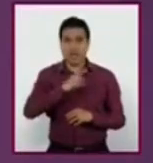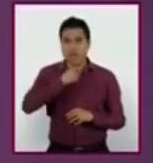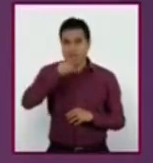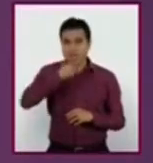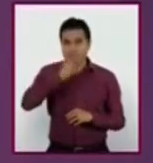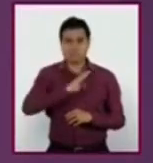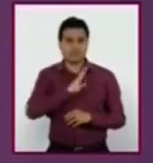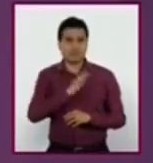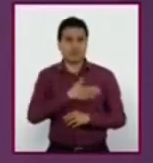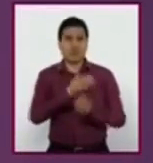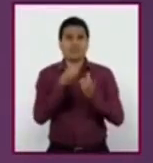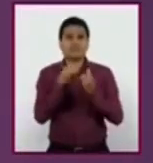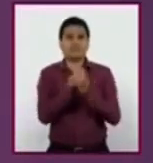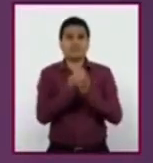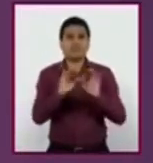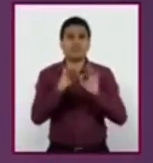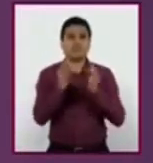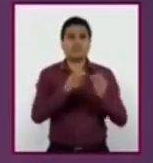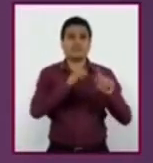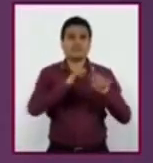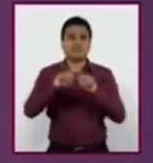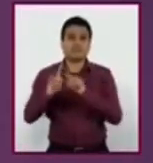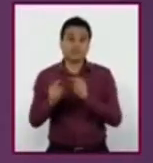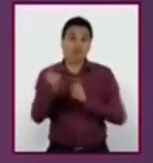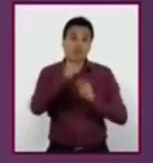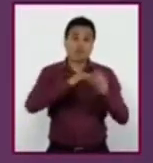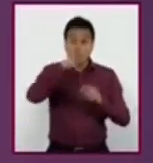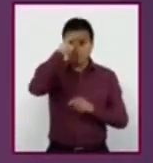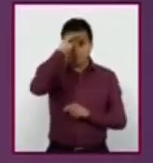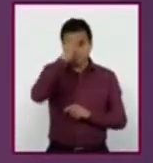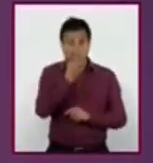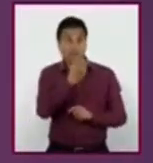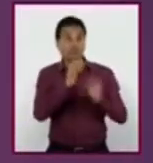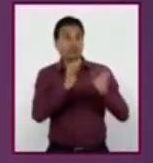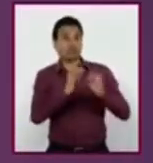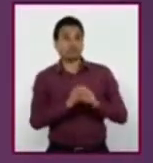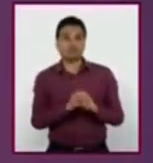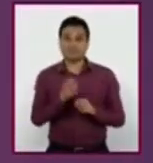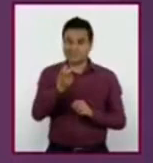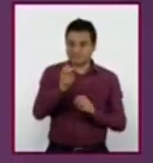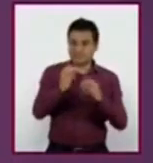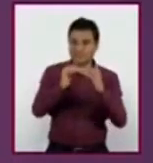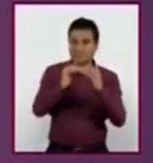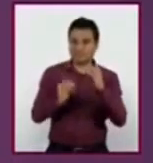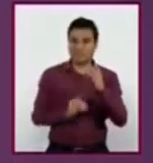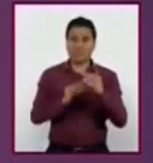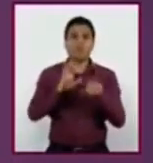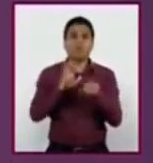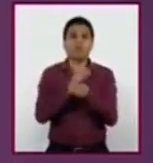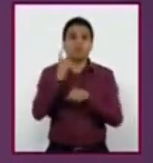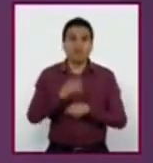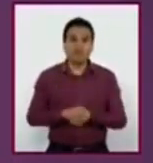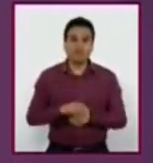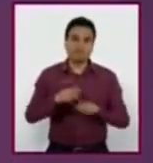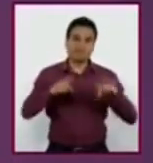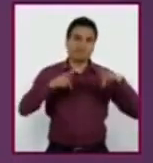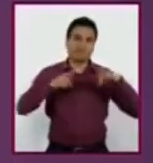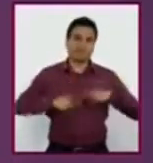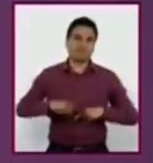español que son consideradas por algunos como correctas o deseables. Y otras como inferiores por estar ligadas a estereotipos sociales?